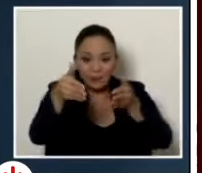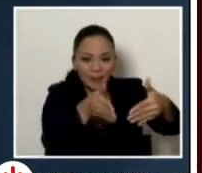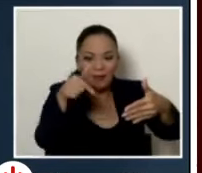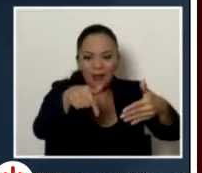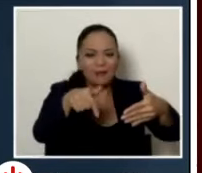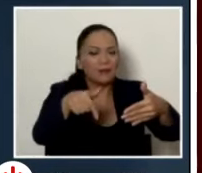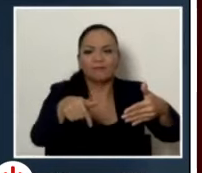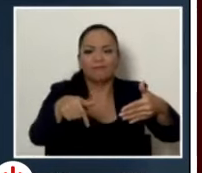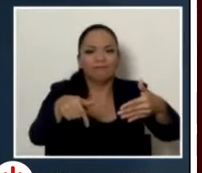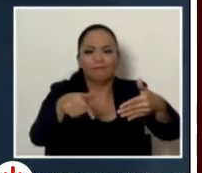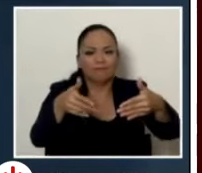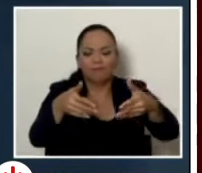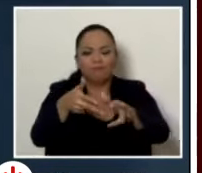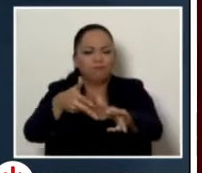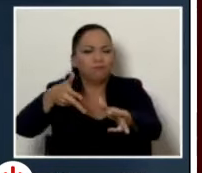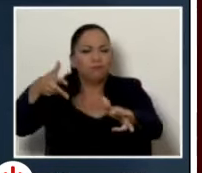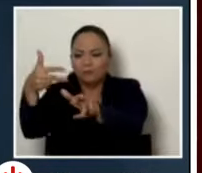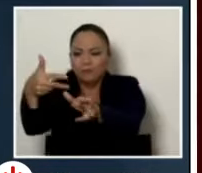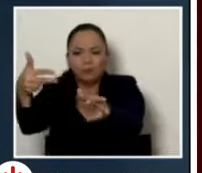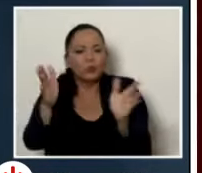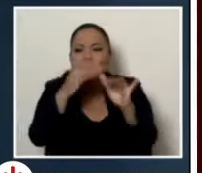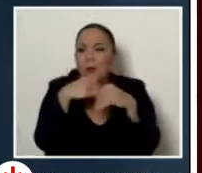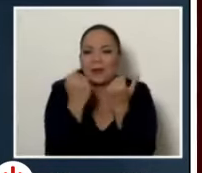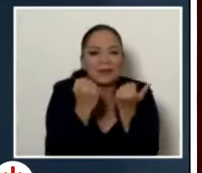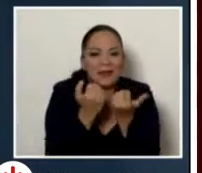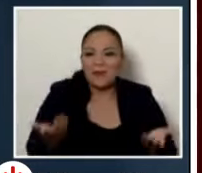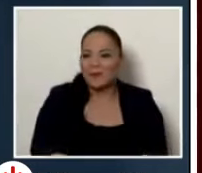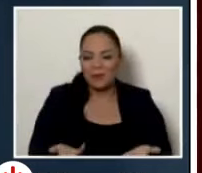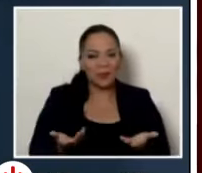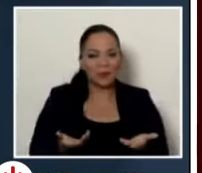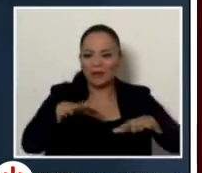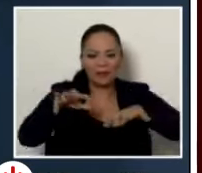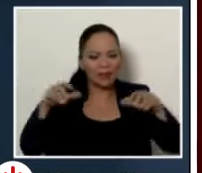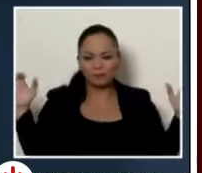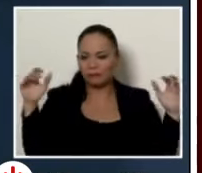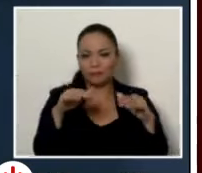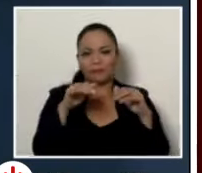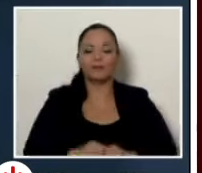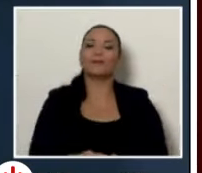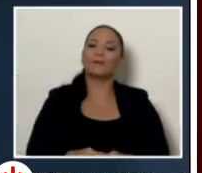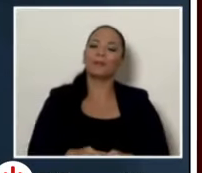de magnitud masivo las soluciones propuestas